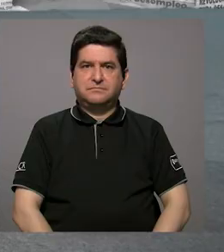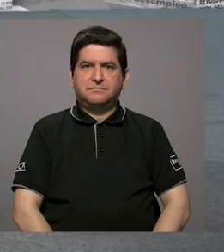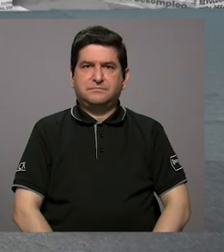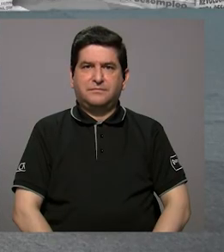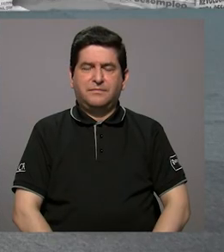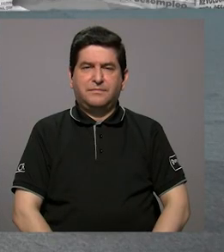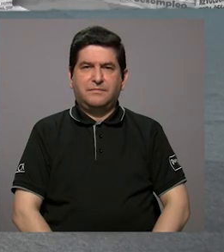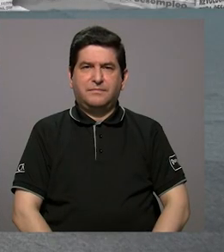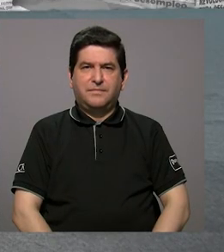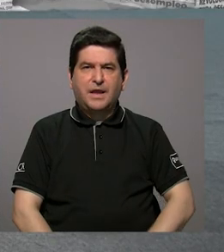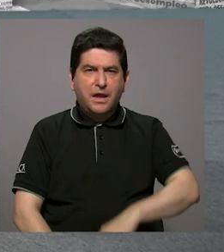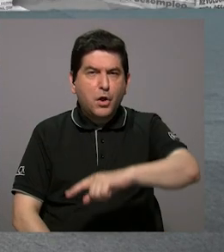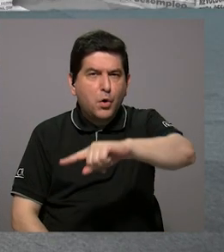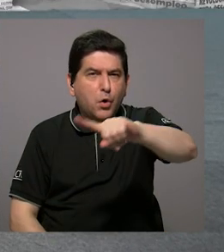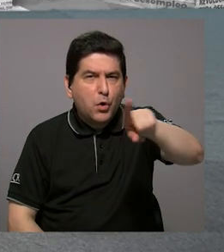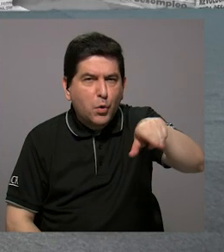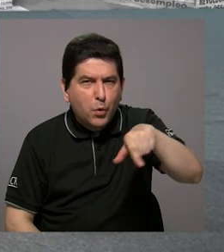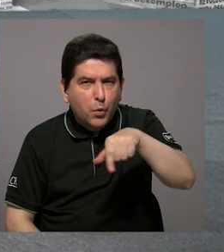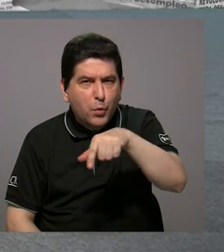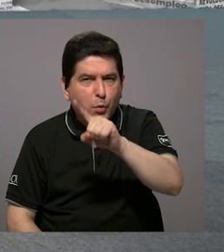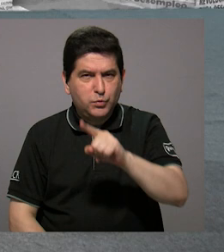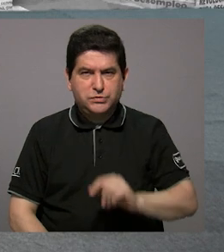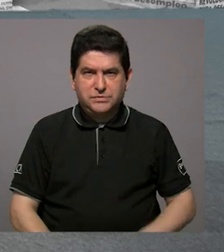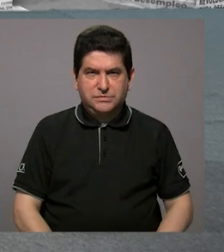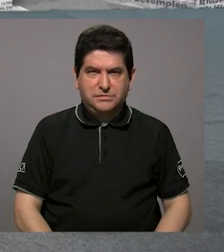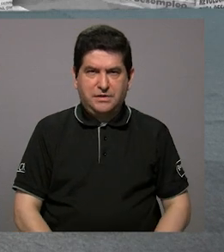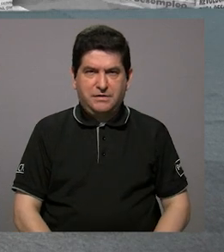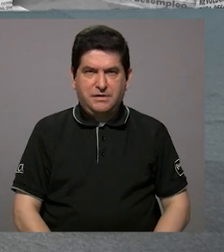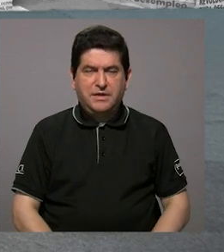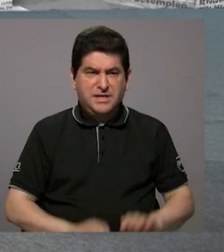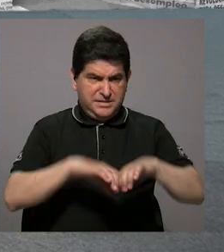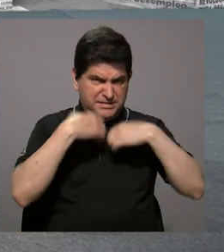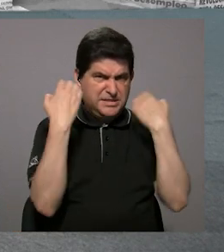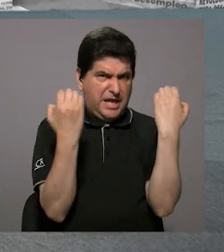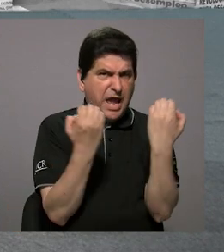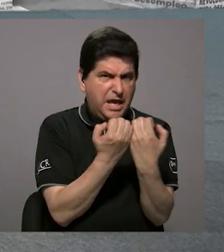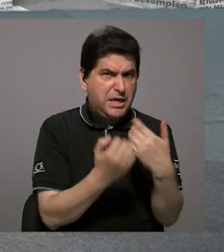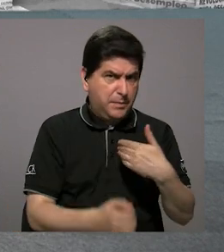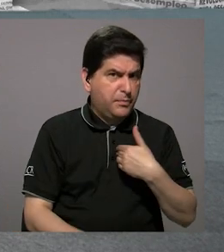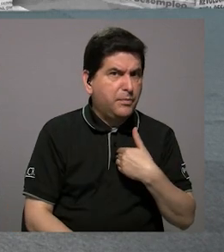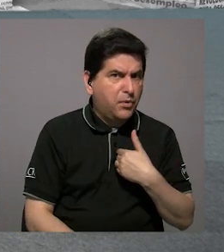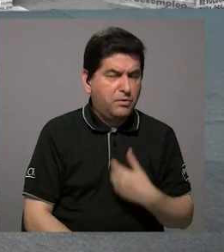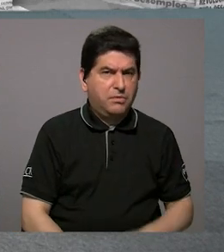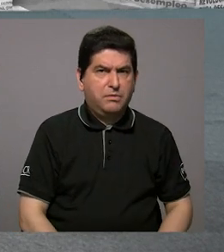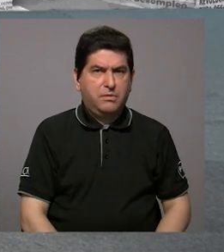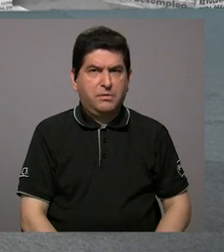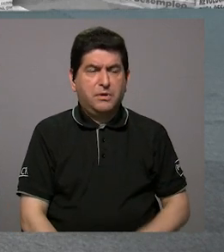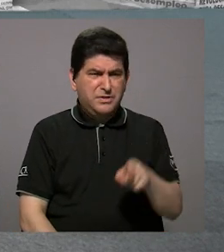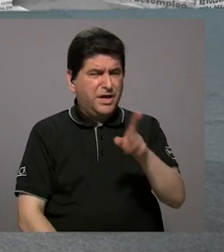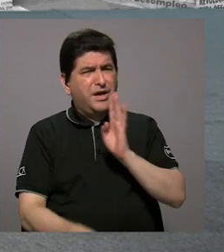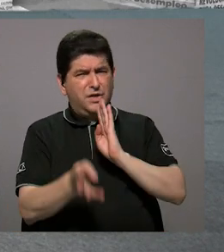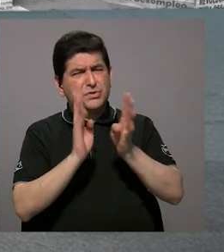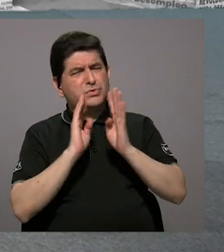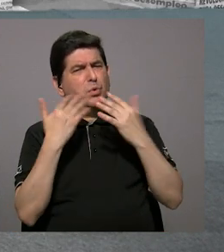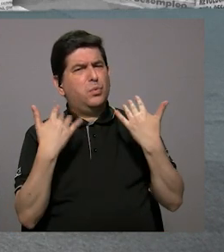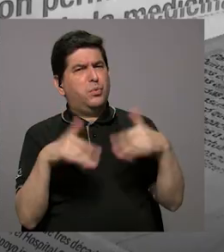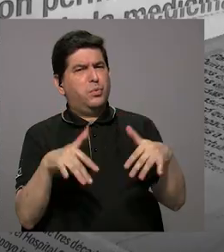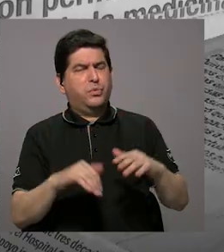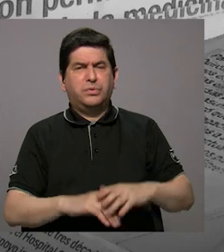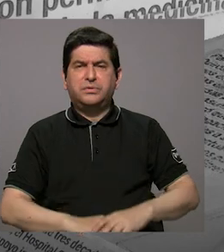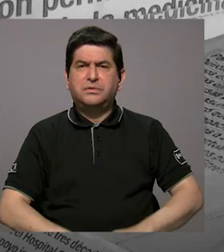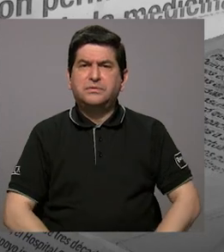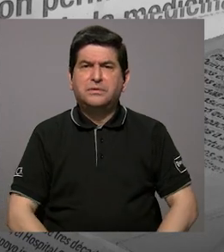y ustedes tienen equipos, porque de eso se habló mucho,